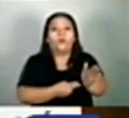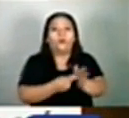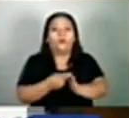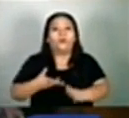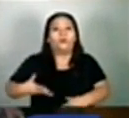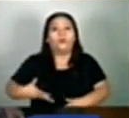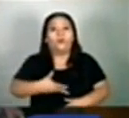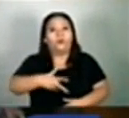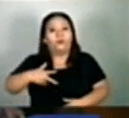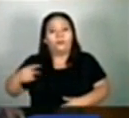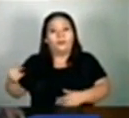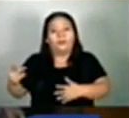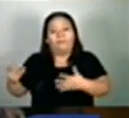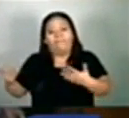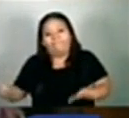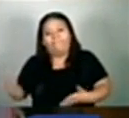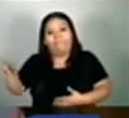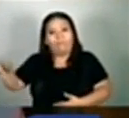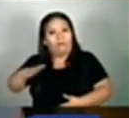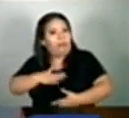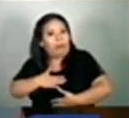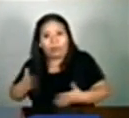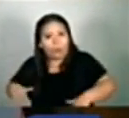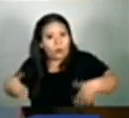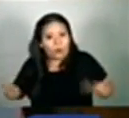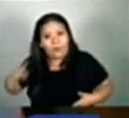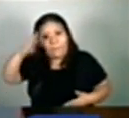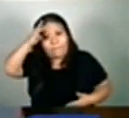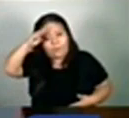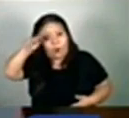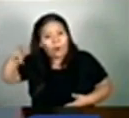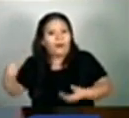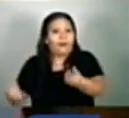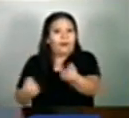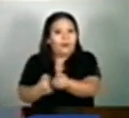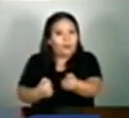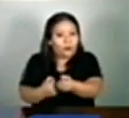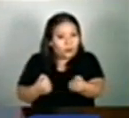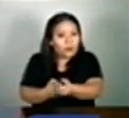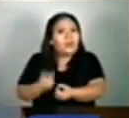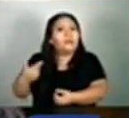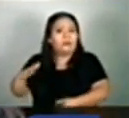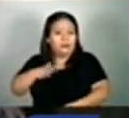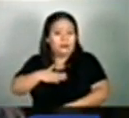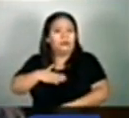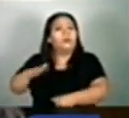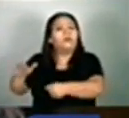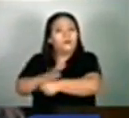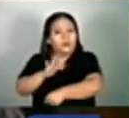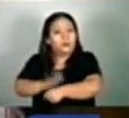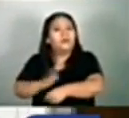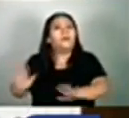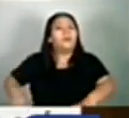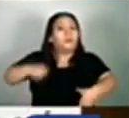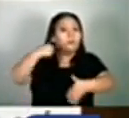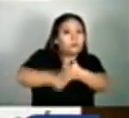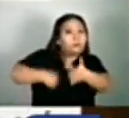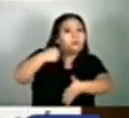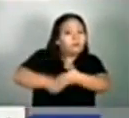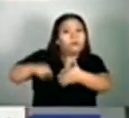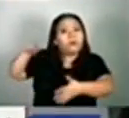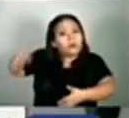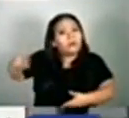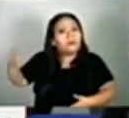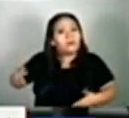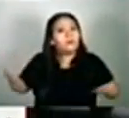que tenemos con México es su falta de voluntad para poner sus recursos, recursos suficientes en la lucha, y los estamos presionando para que lo